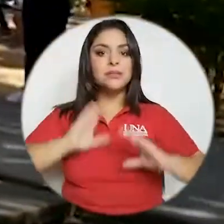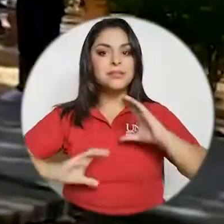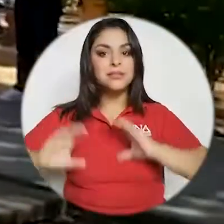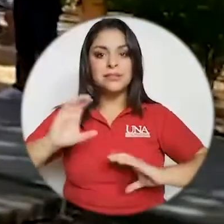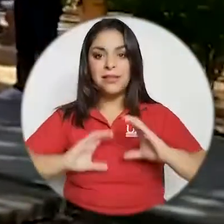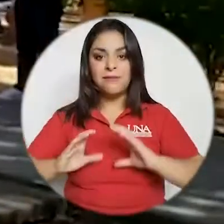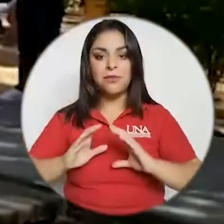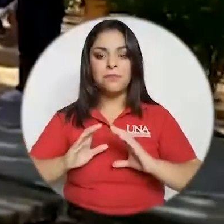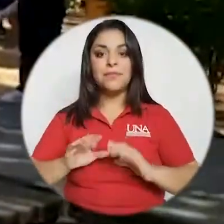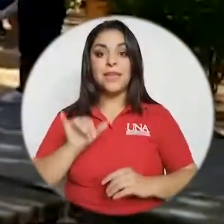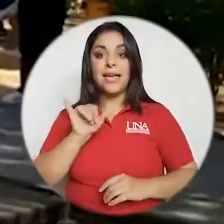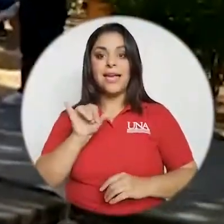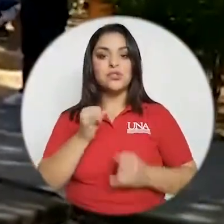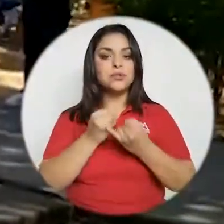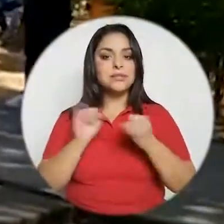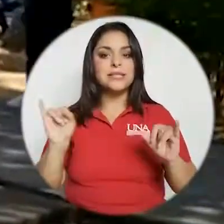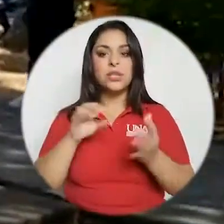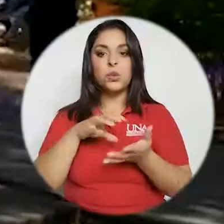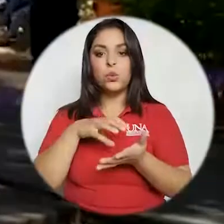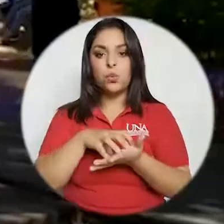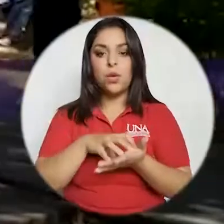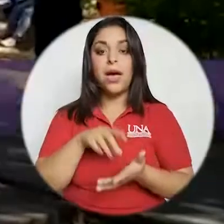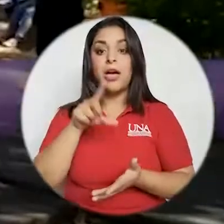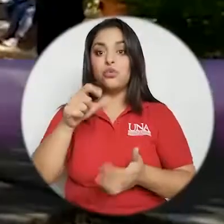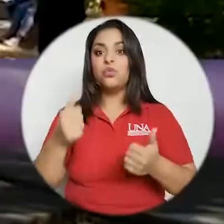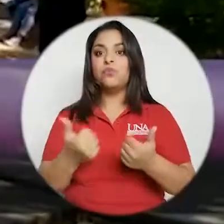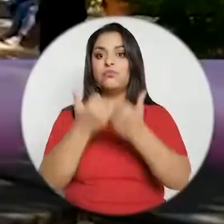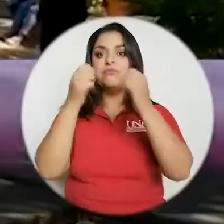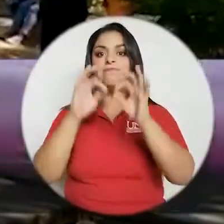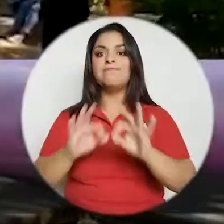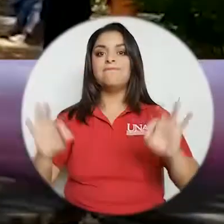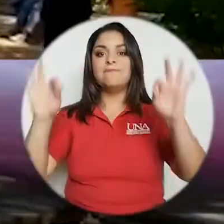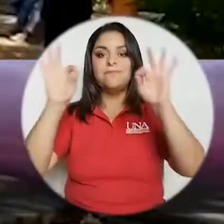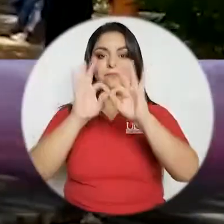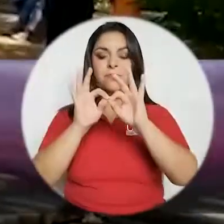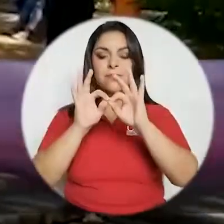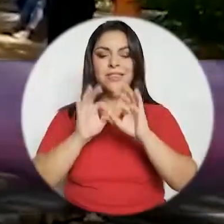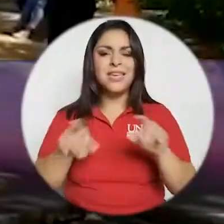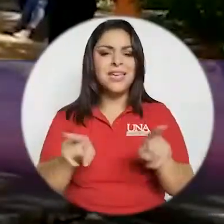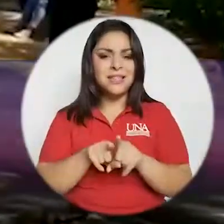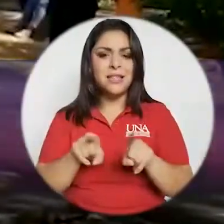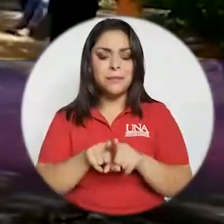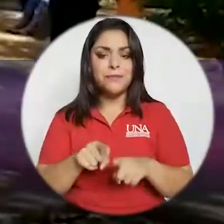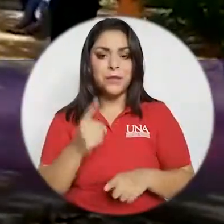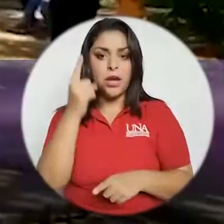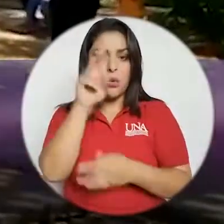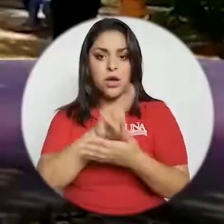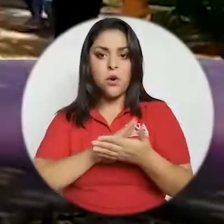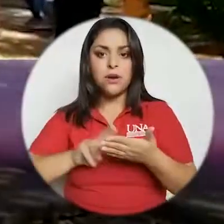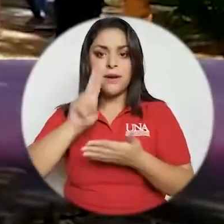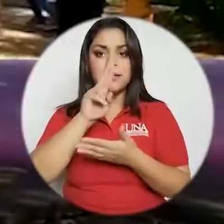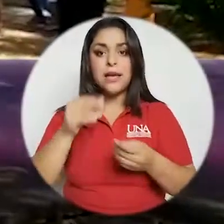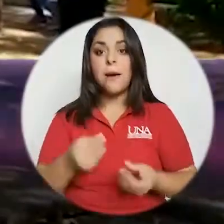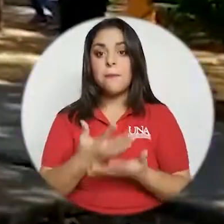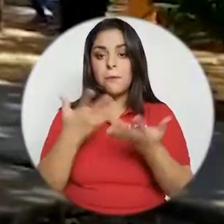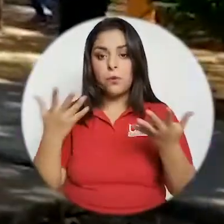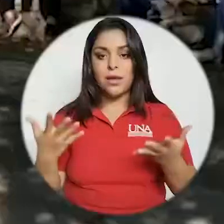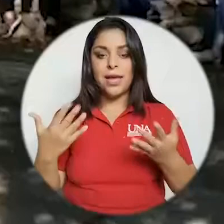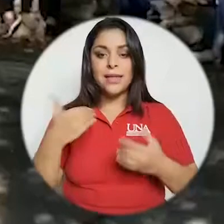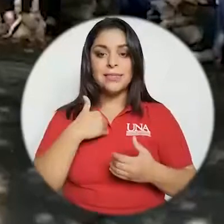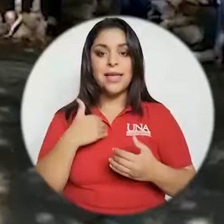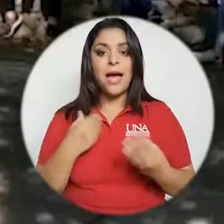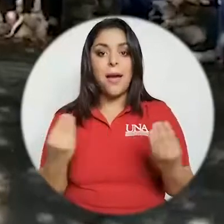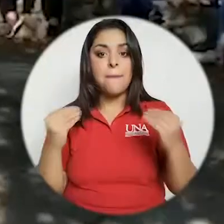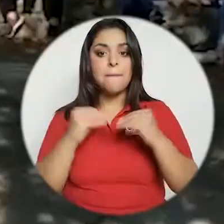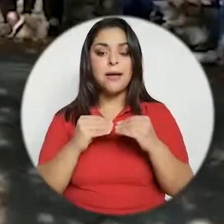la científica que la ingeniería eso sin duda es otro reto capital y por supuesto que una universidad pública